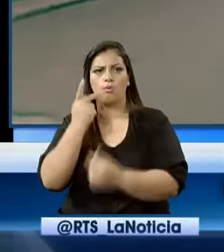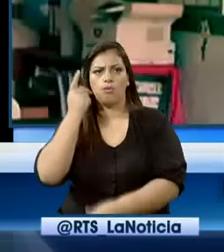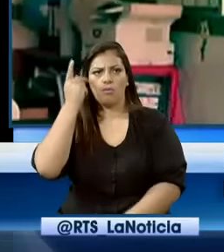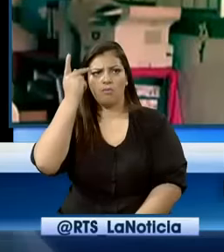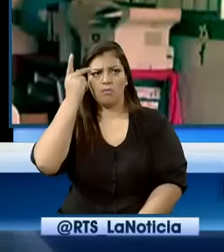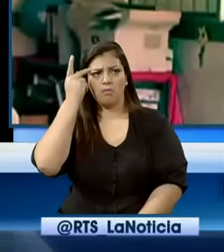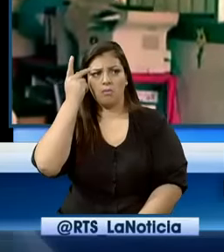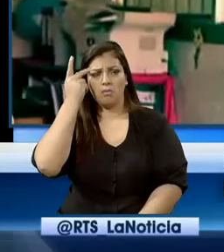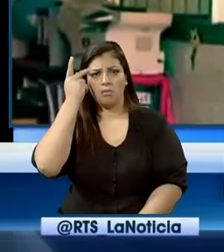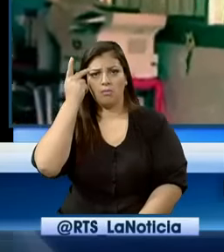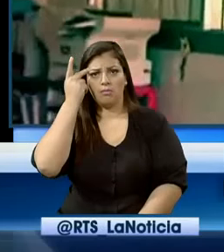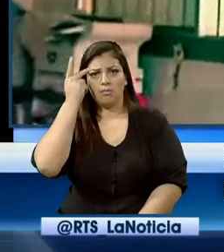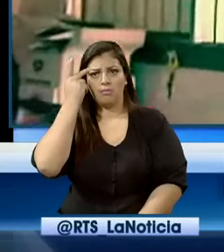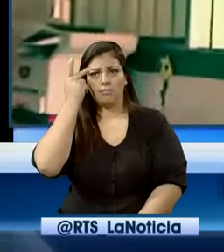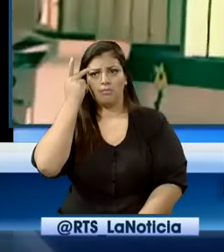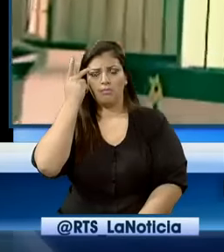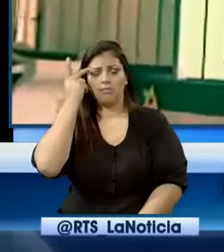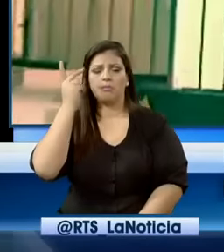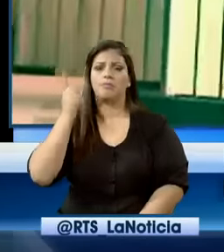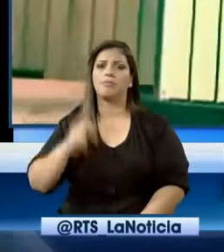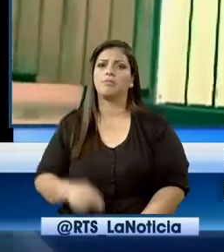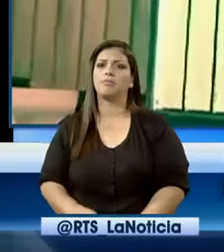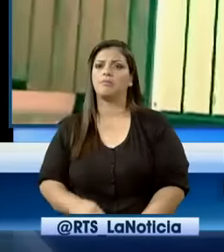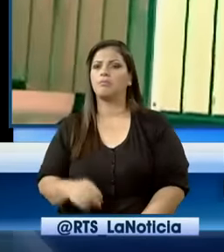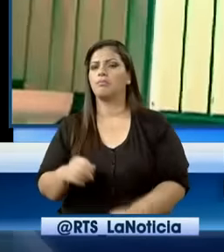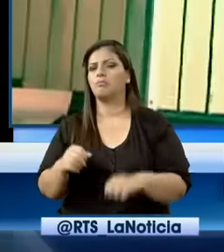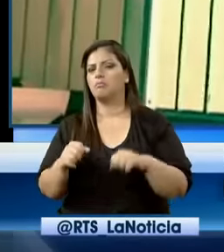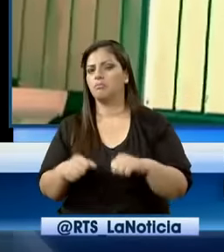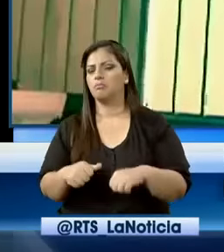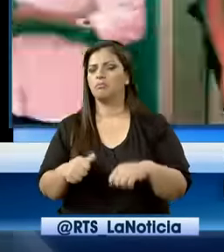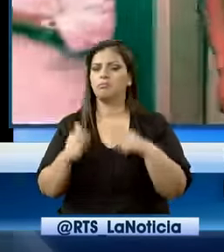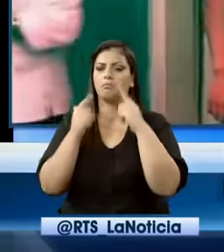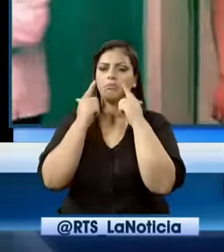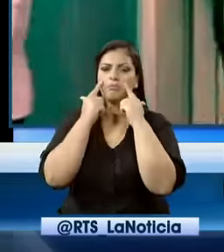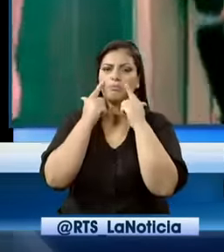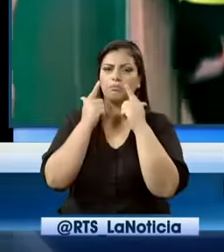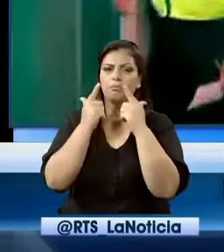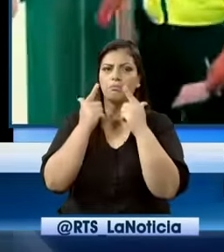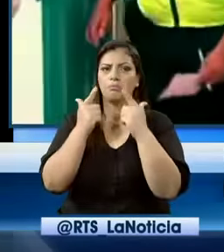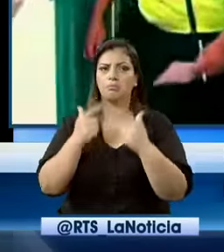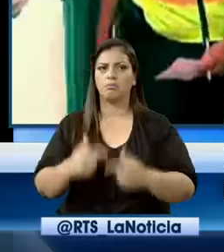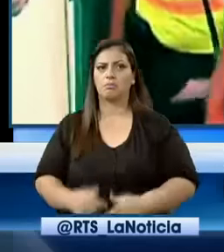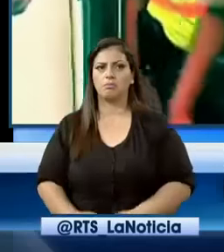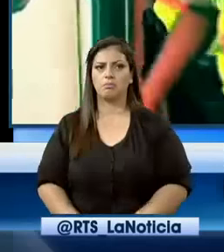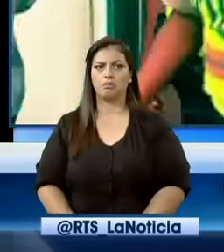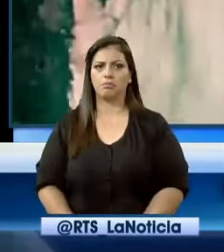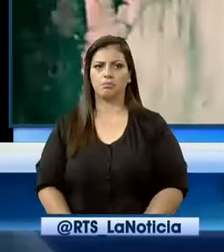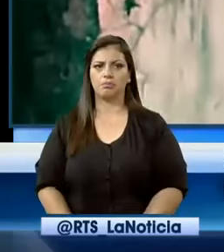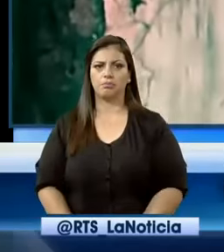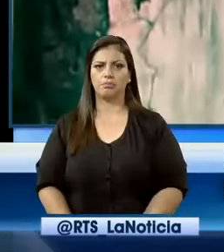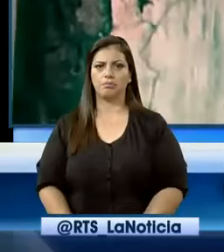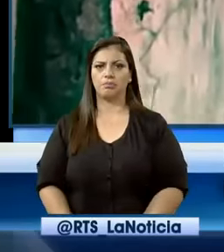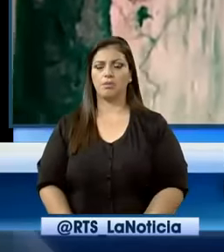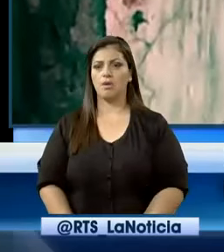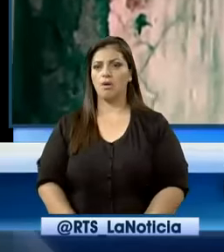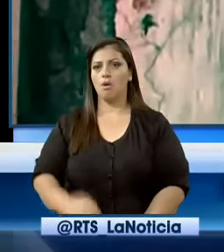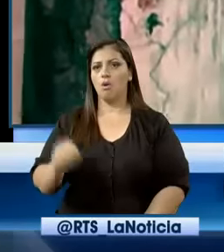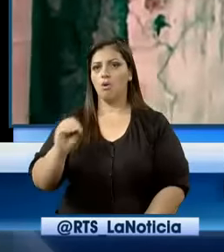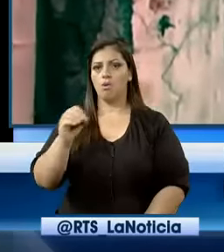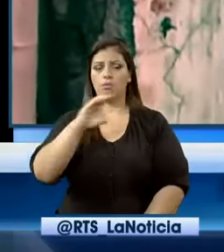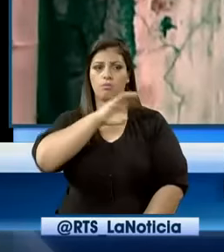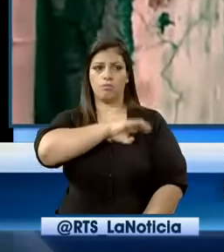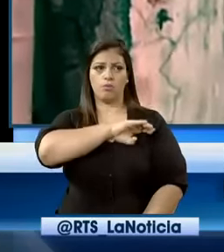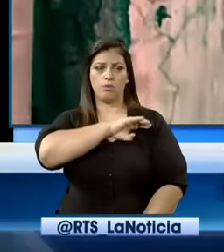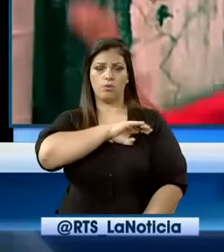posible que los del sector tengan a sus hijos ahí, de ese sector de al frente me refiero. No se ven si hacen una brigada, botones de pánico, alguna cosa, con la